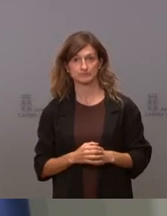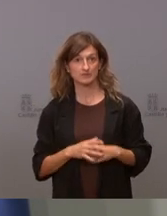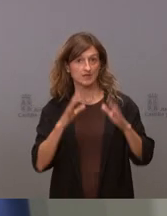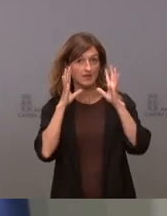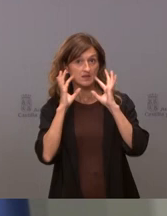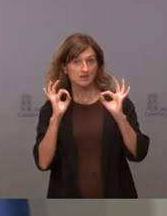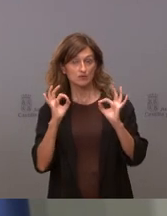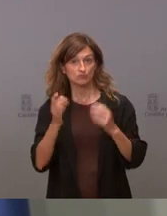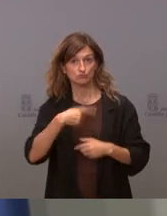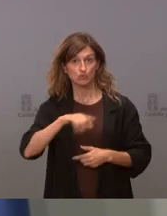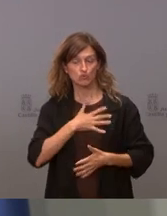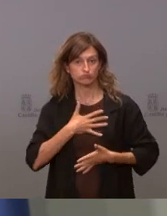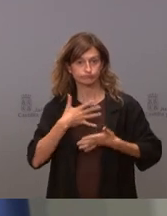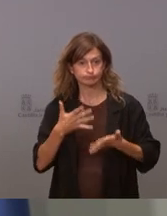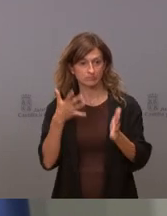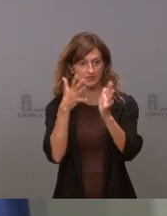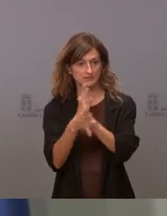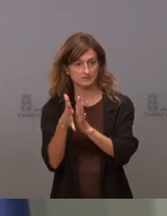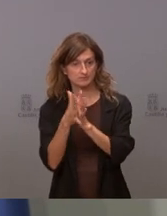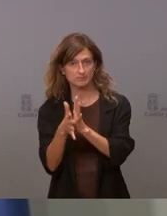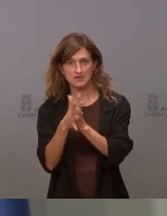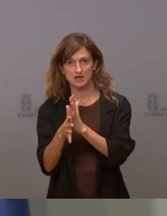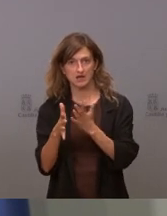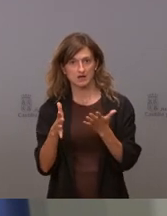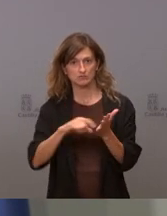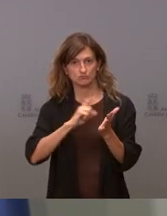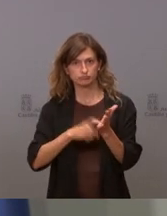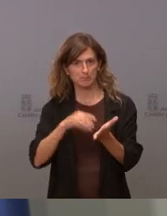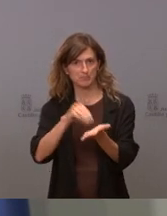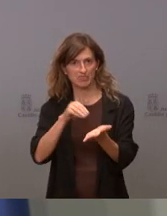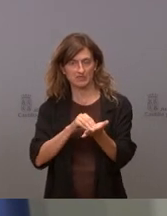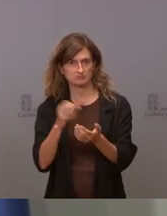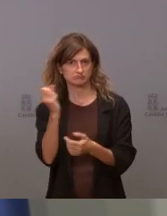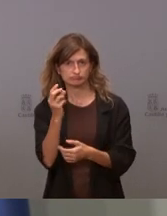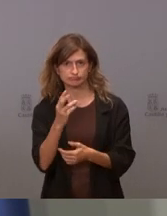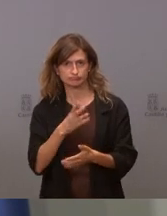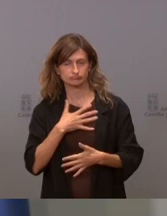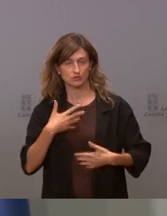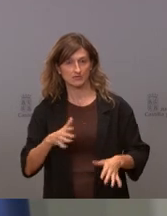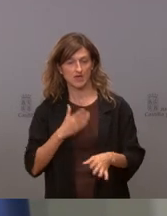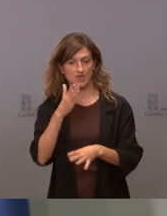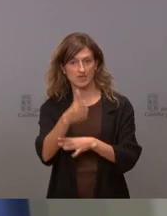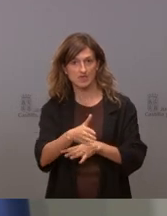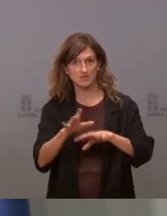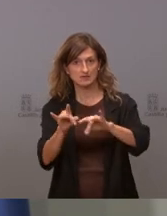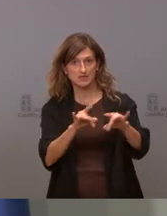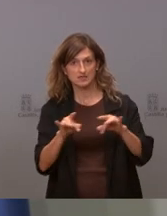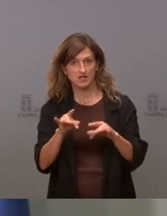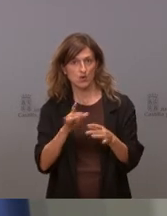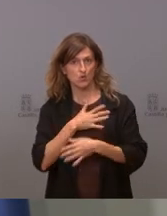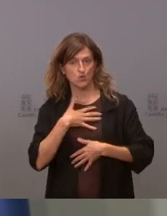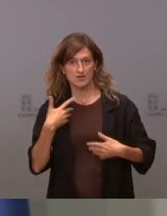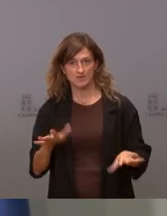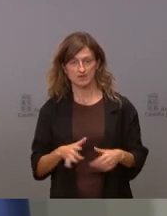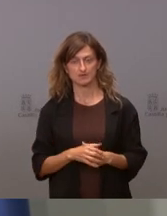estamos dispuestos a explicarnos todas las veces que haga falta a ir al territorio todas las veces que haga falta